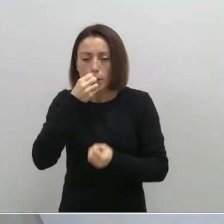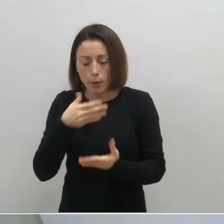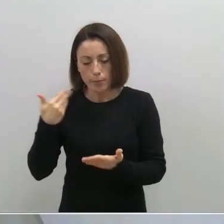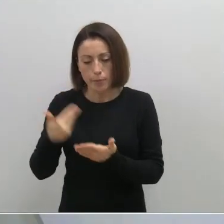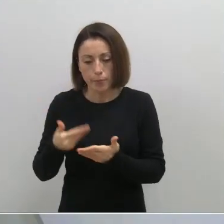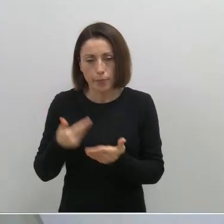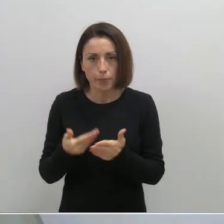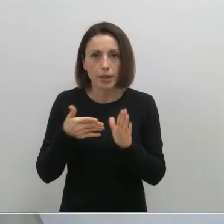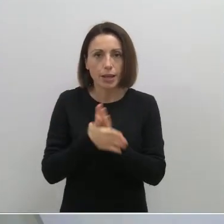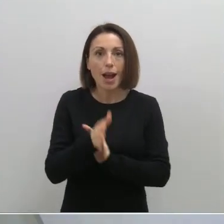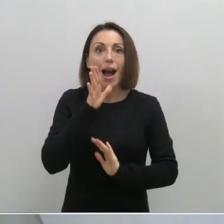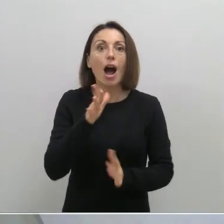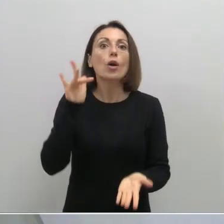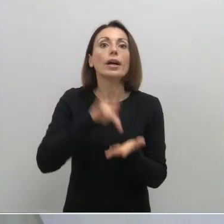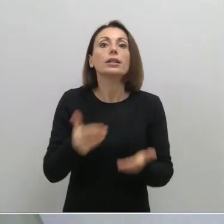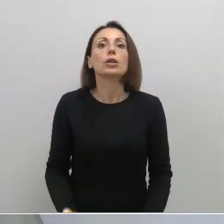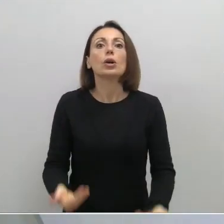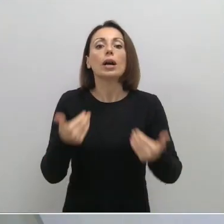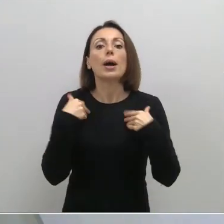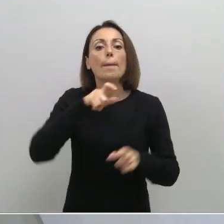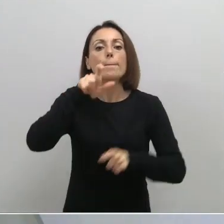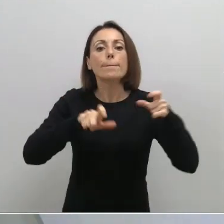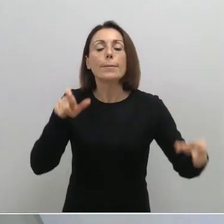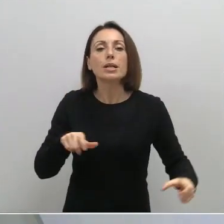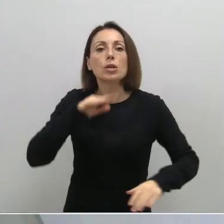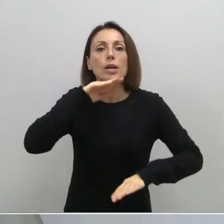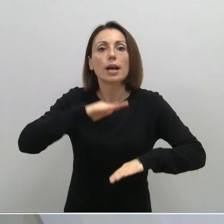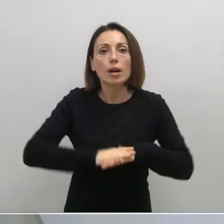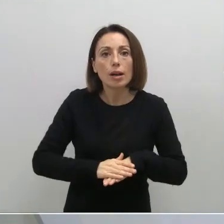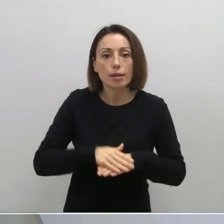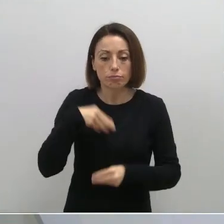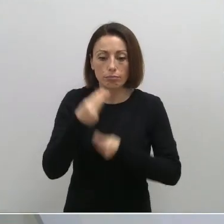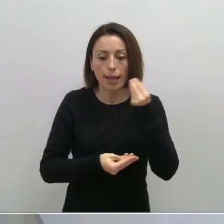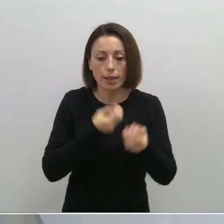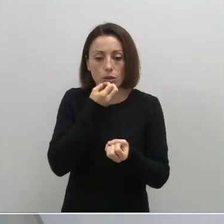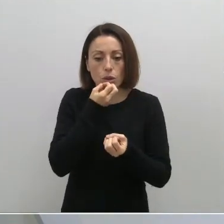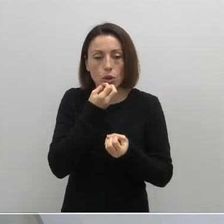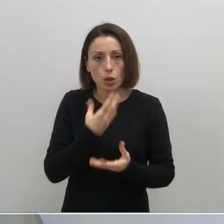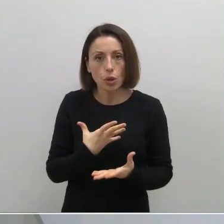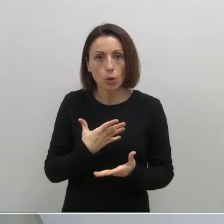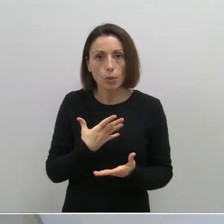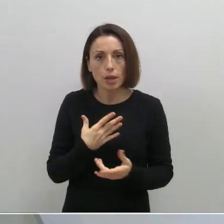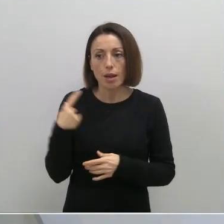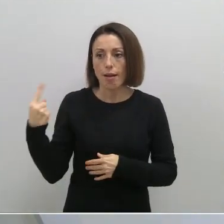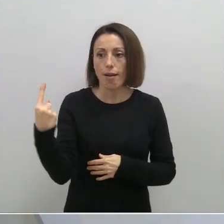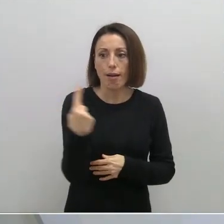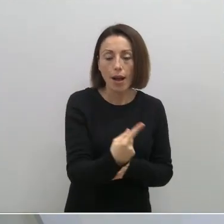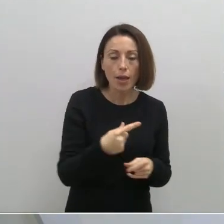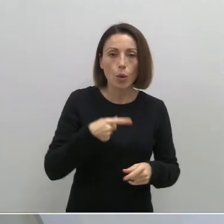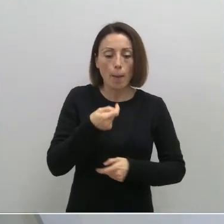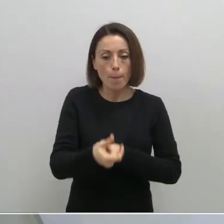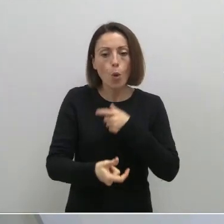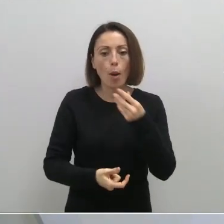Es, pues, momento de responsabilidad ciudadana de seguir como estamos, haciendo las cosas, pero está en nuestras manos que vayamos mejorando